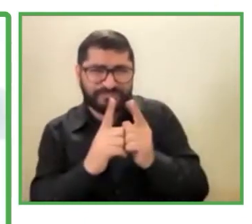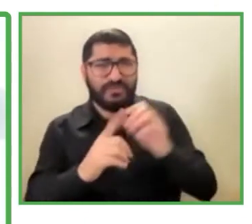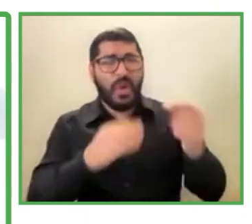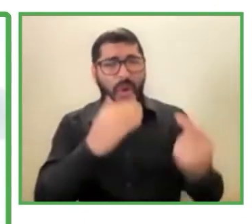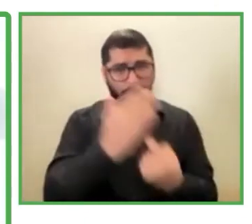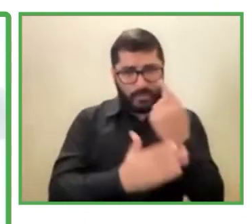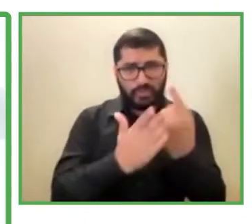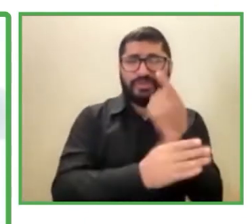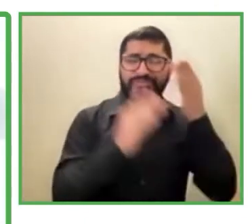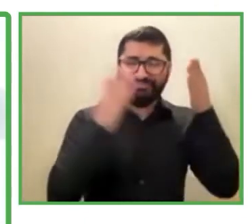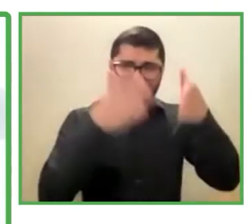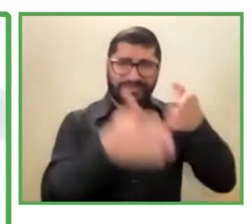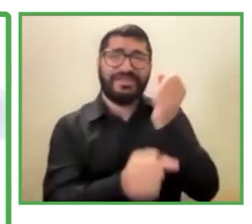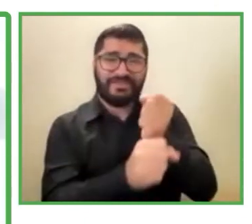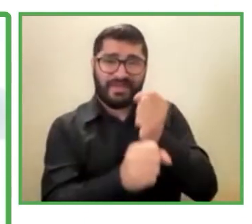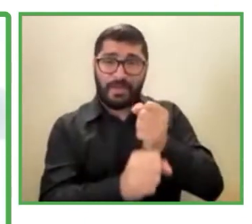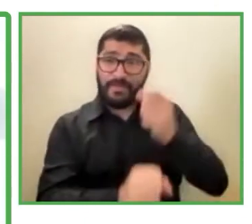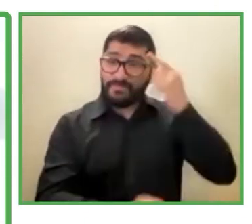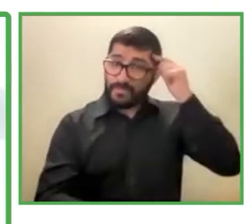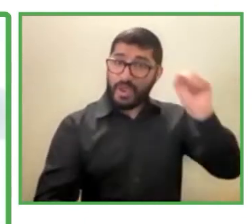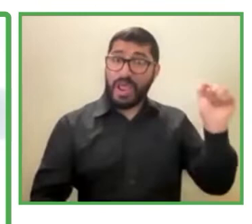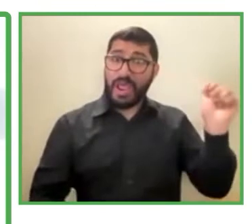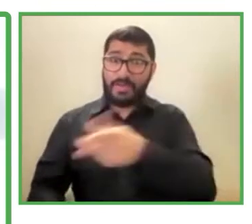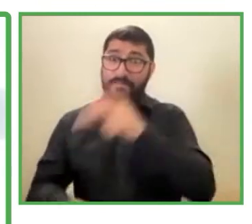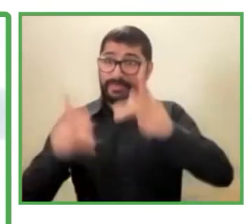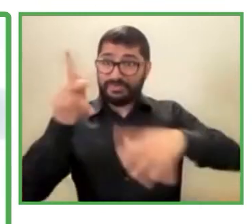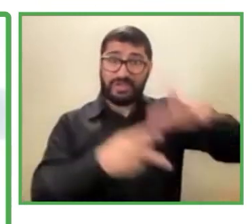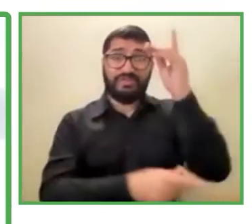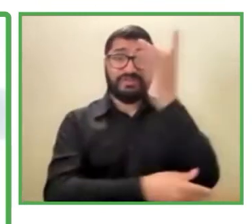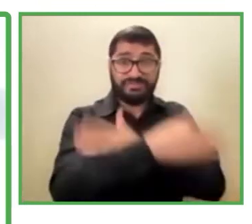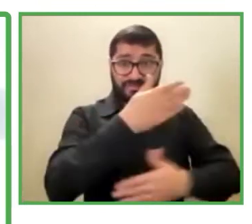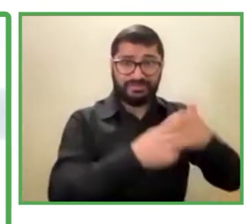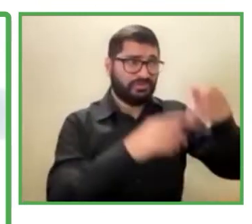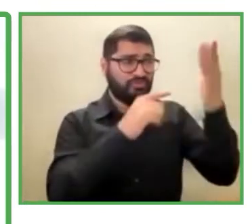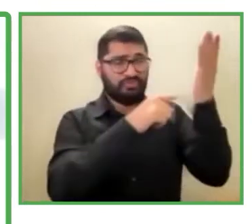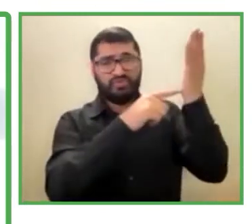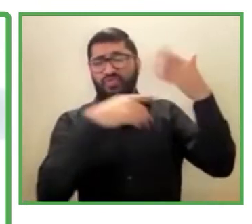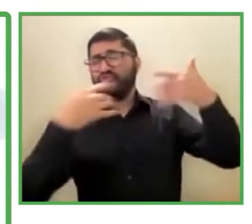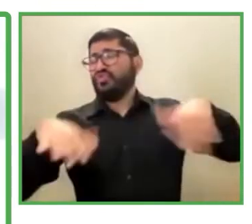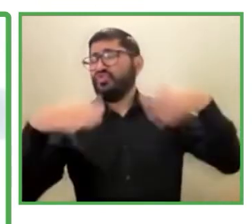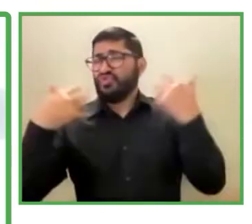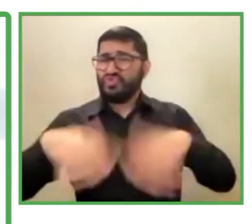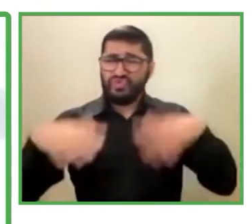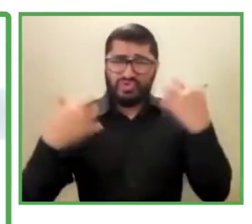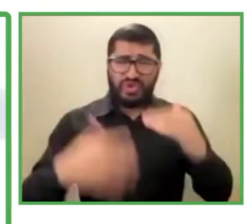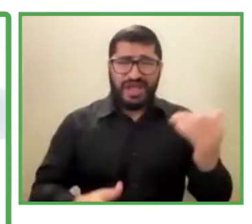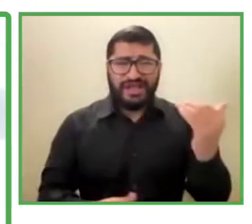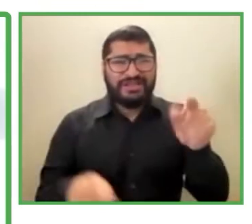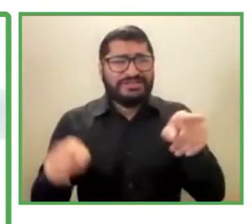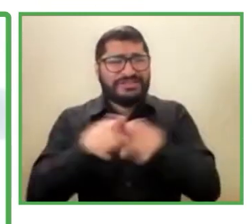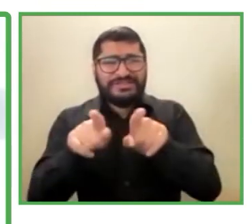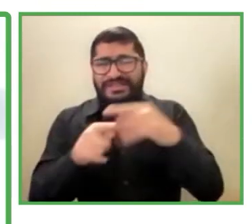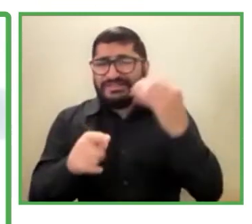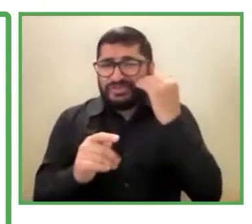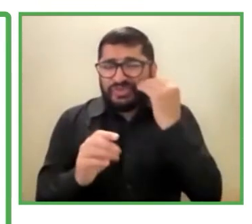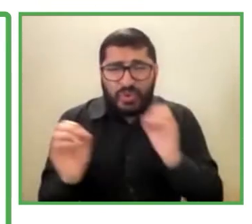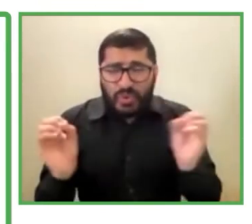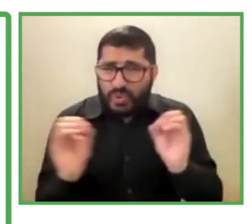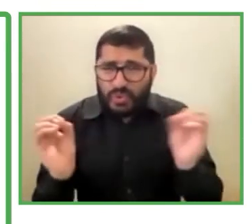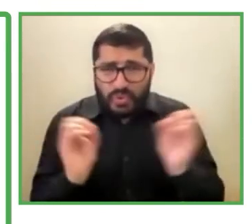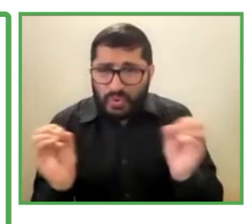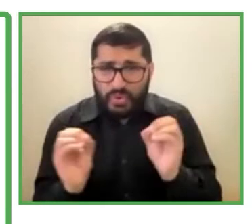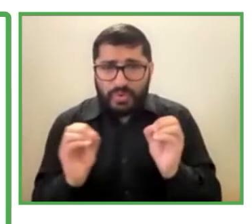con discapacidad, esto se exacerbó. La plataforma de AID que desarrollamos, que antes se llamaba